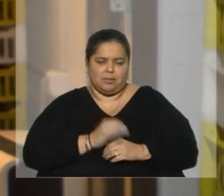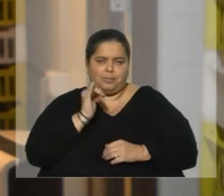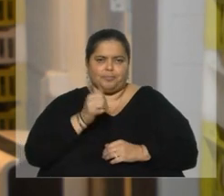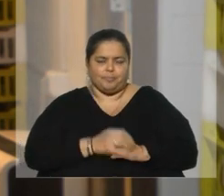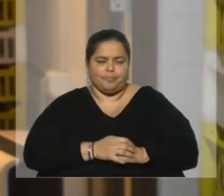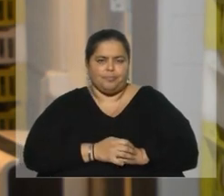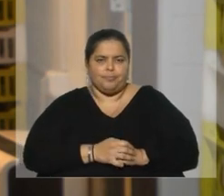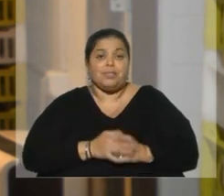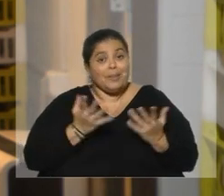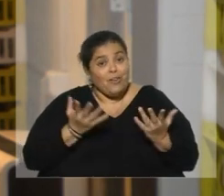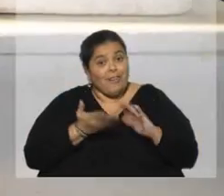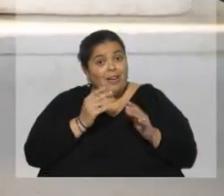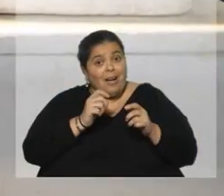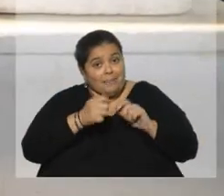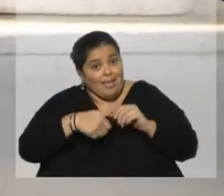pero bueno, está cambiando.